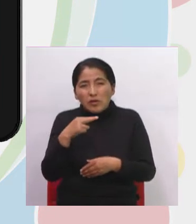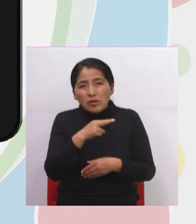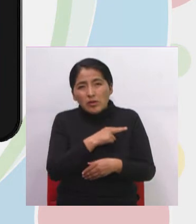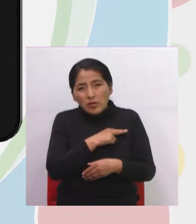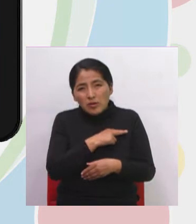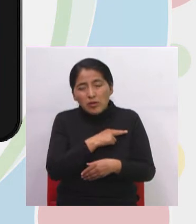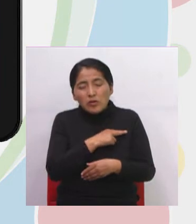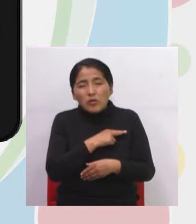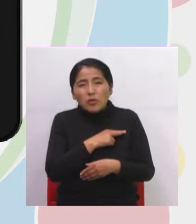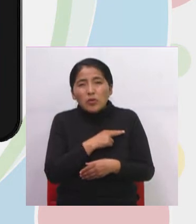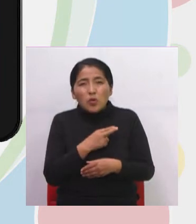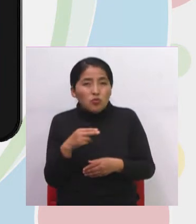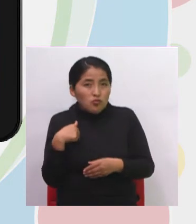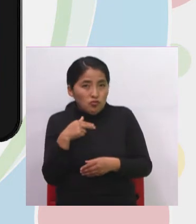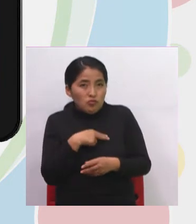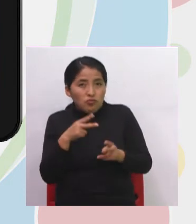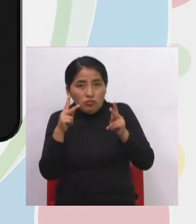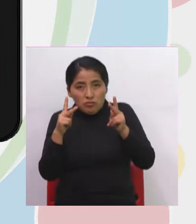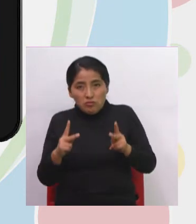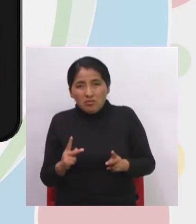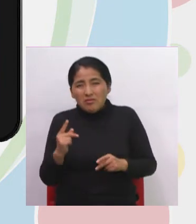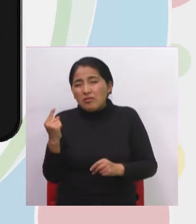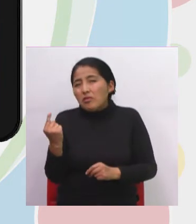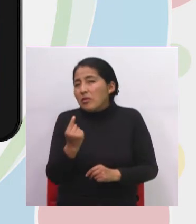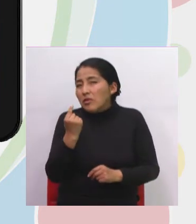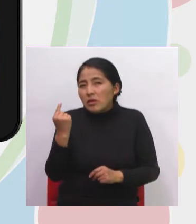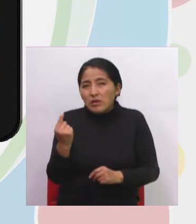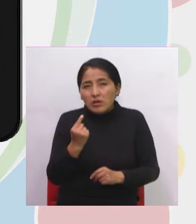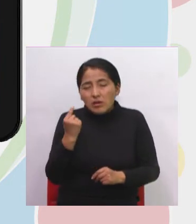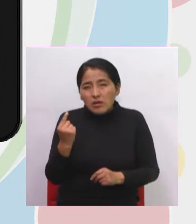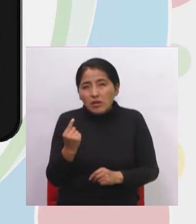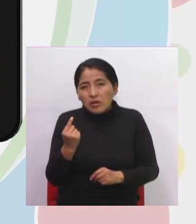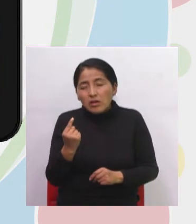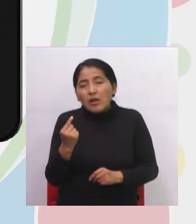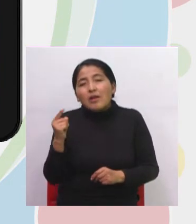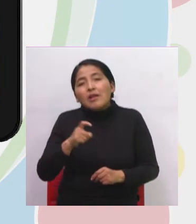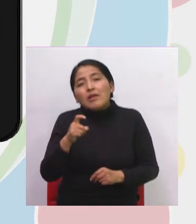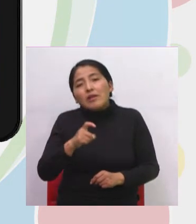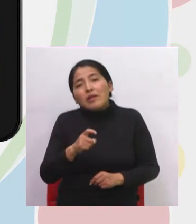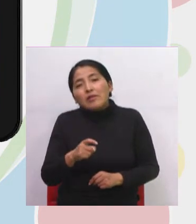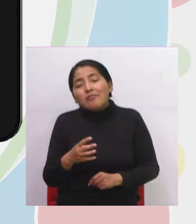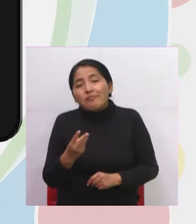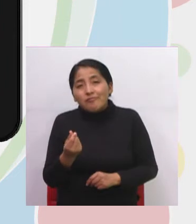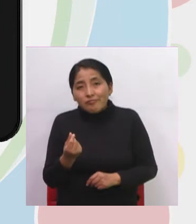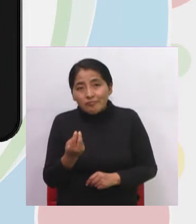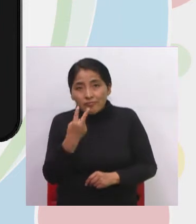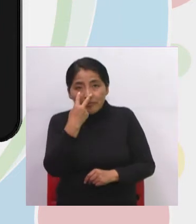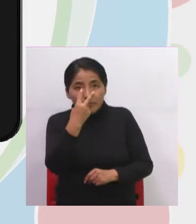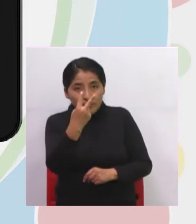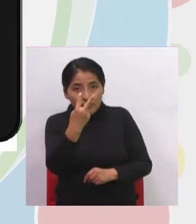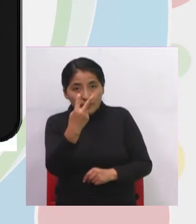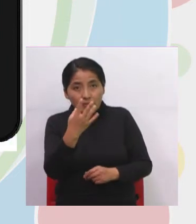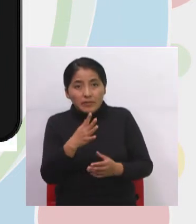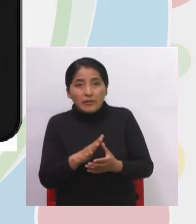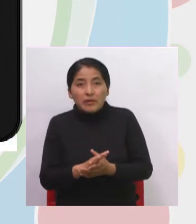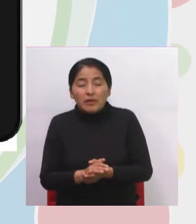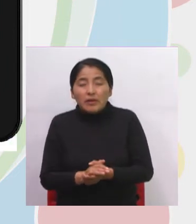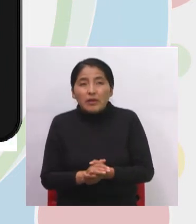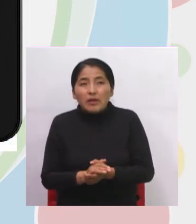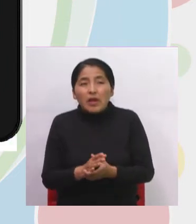tenemos como personas, siempre necesitamos lo que es el dinero. Ahí, por ejemplo, vamos a observar